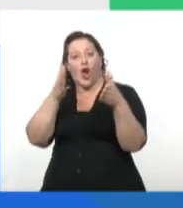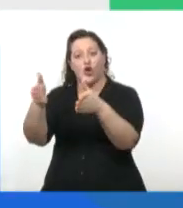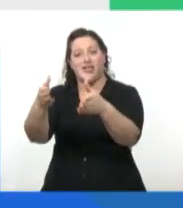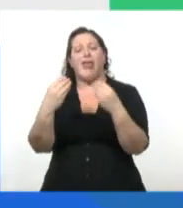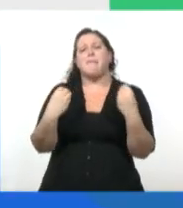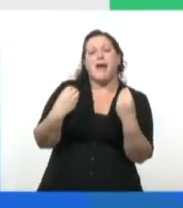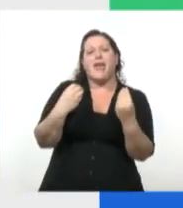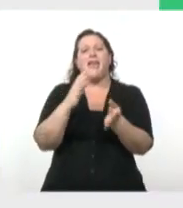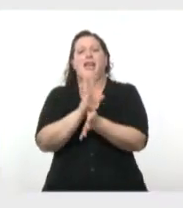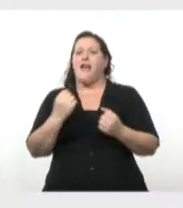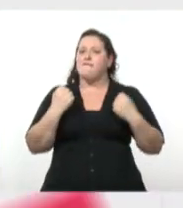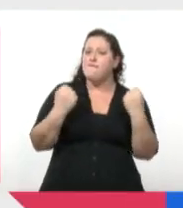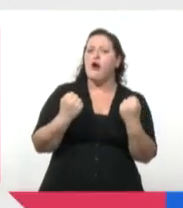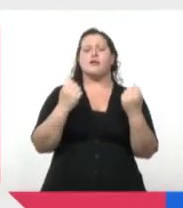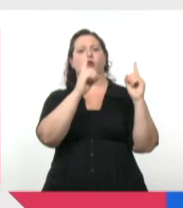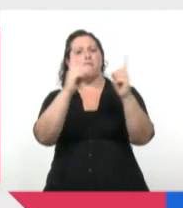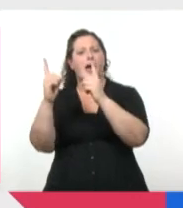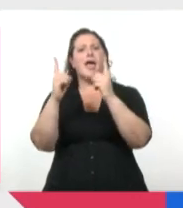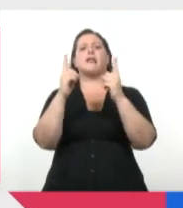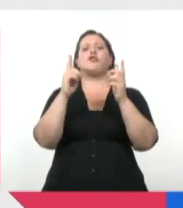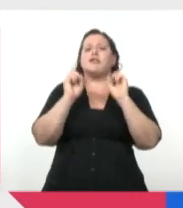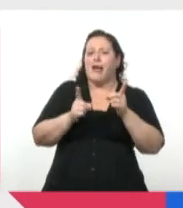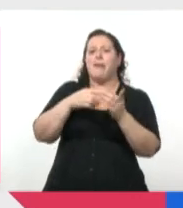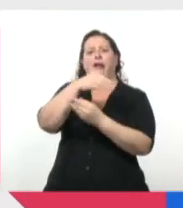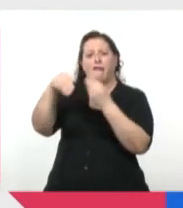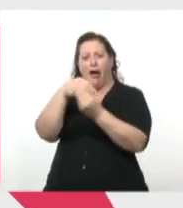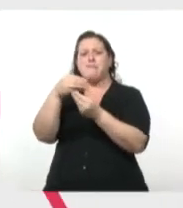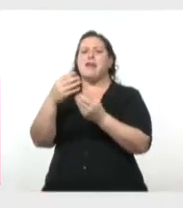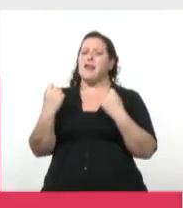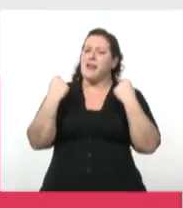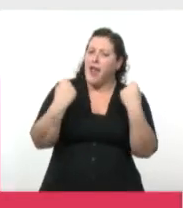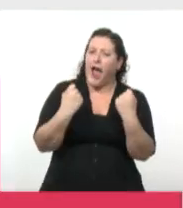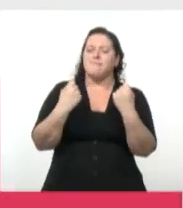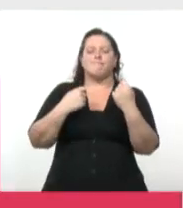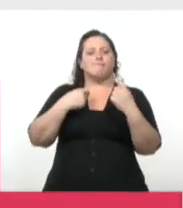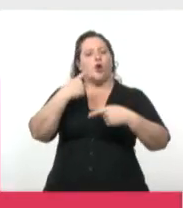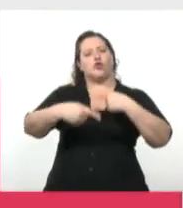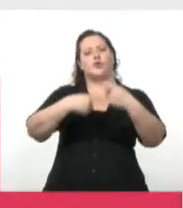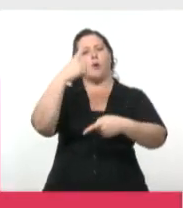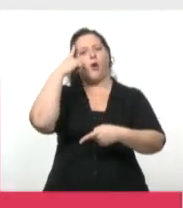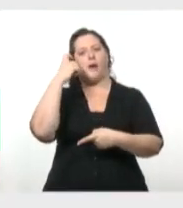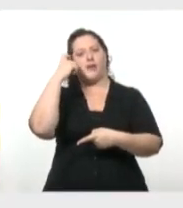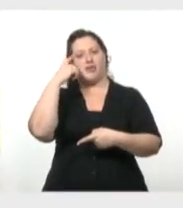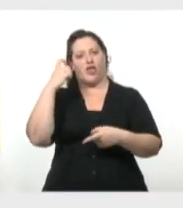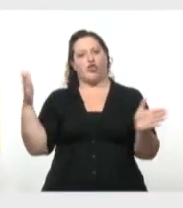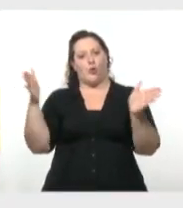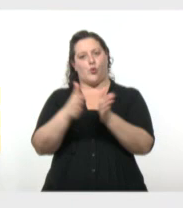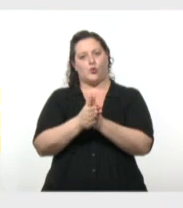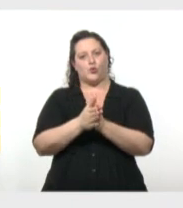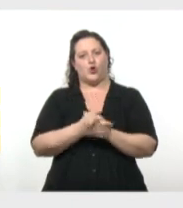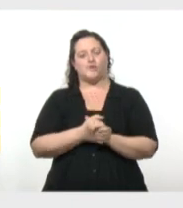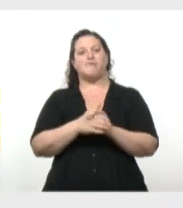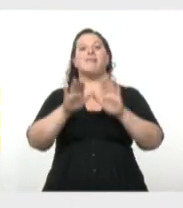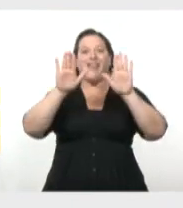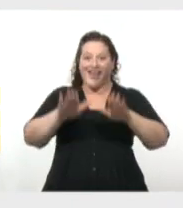tus maestros y maestras y el acompañamiento de tu familia, seguir aprendiendo entre todos. ¿Te quedás en